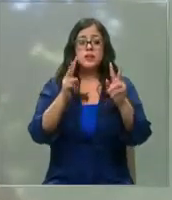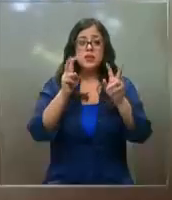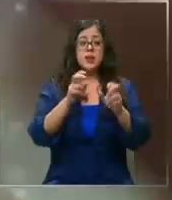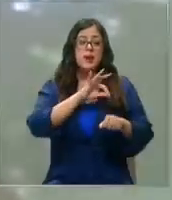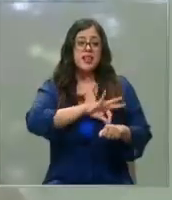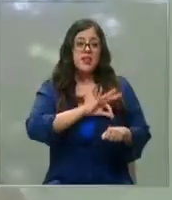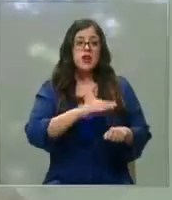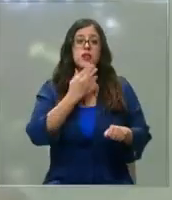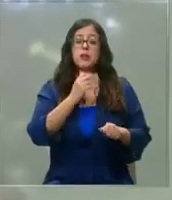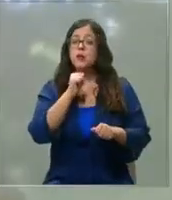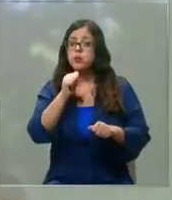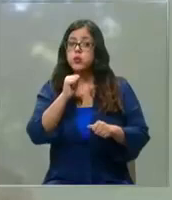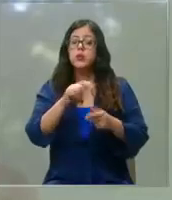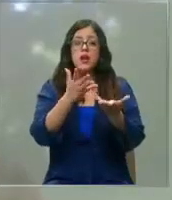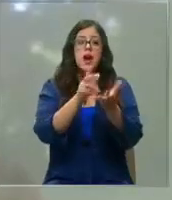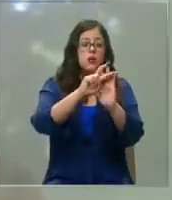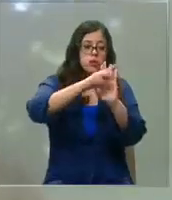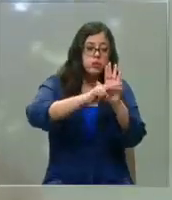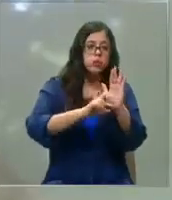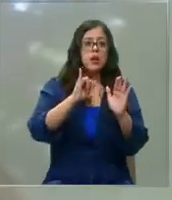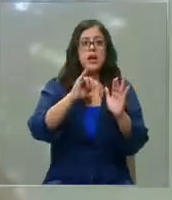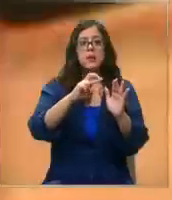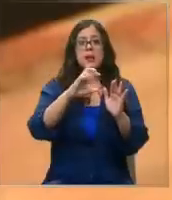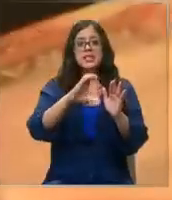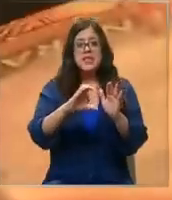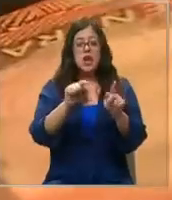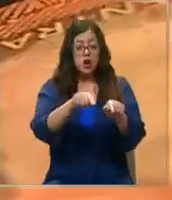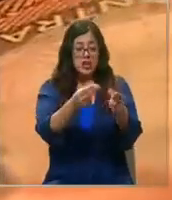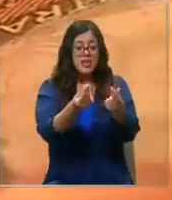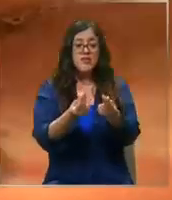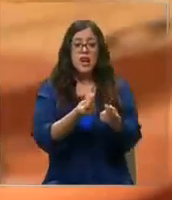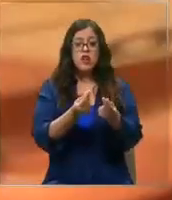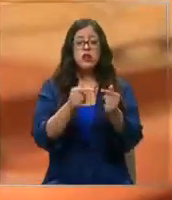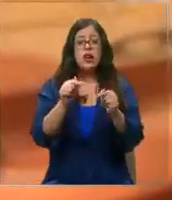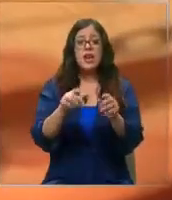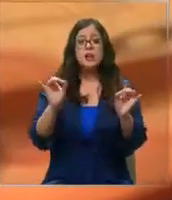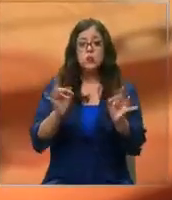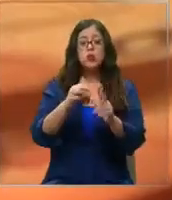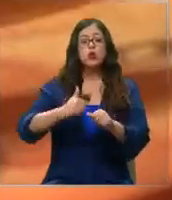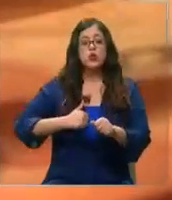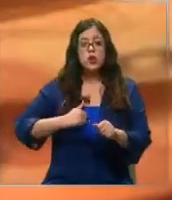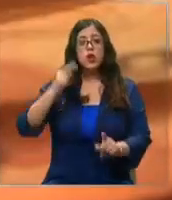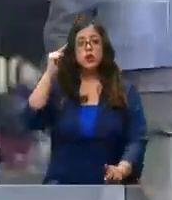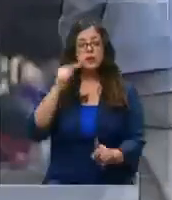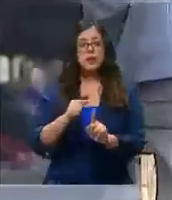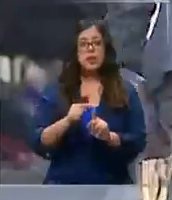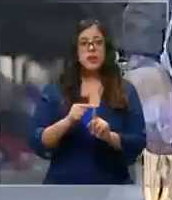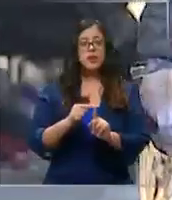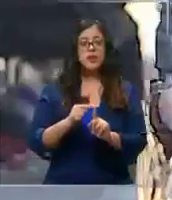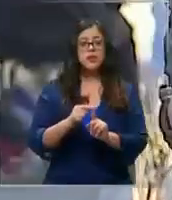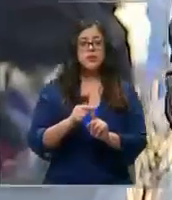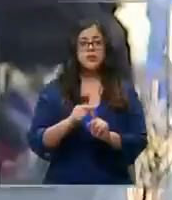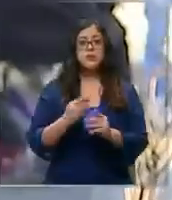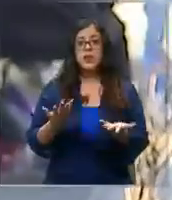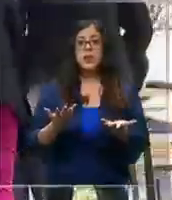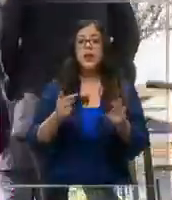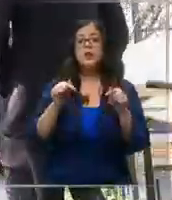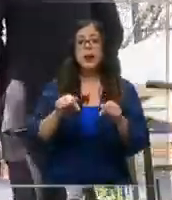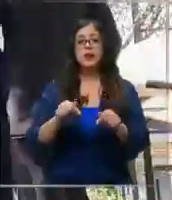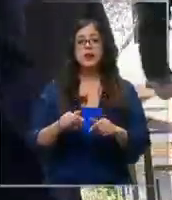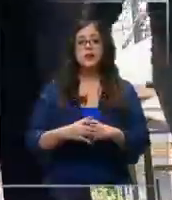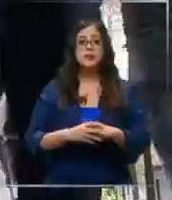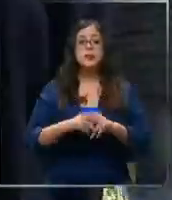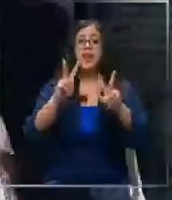y la seguiremos reajustando por el IPC en el futuro conforme a ese valor, yo creo que estaríamos cumpliendo el objetivo para esta prestación.